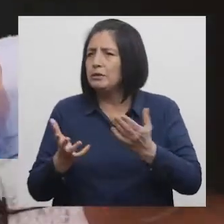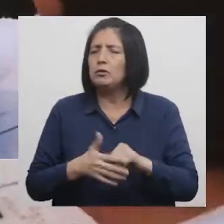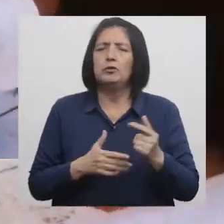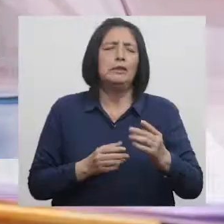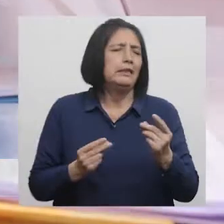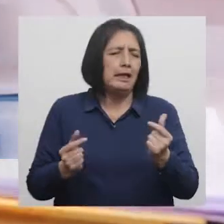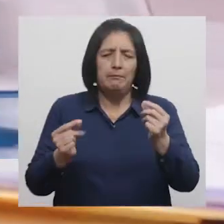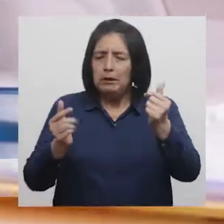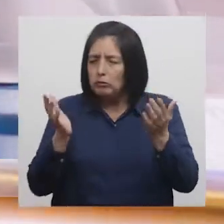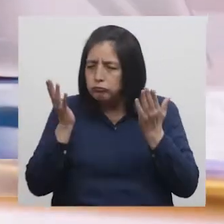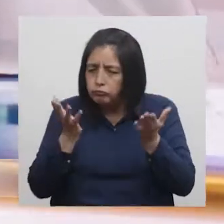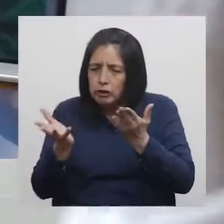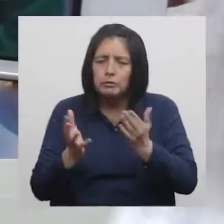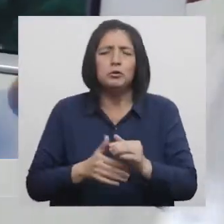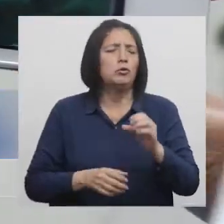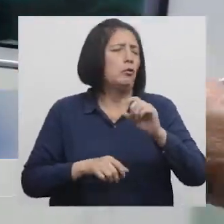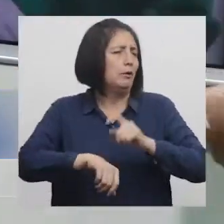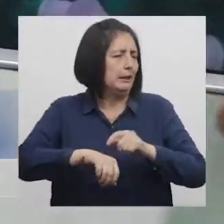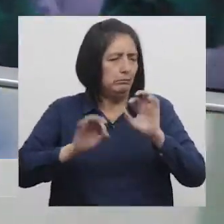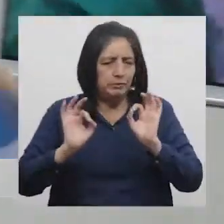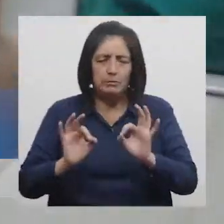rápida, oportuna y de calidad.